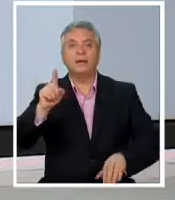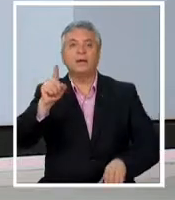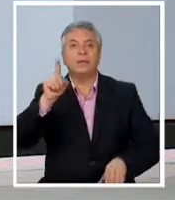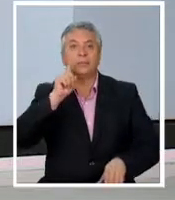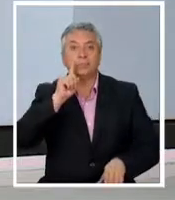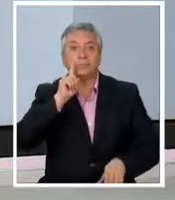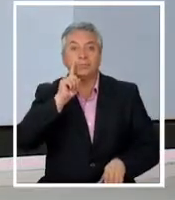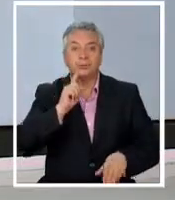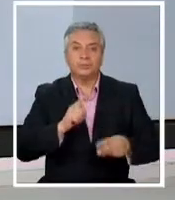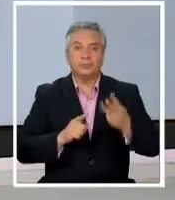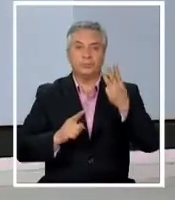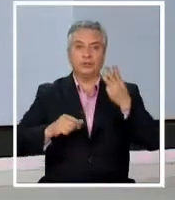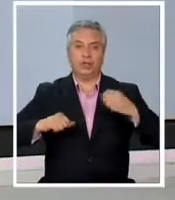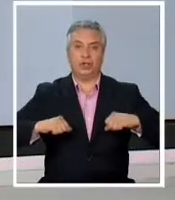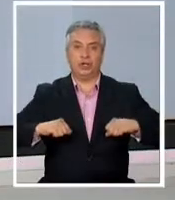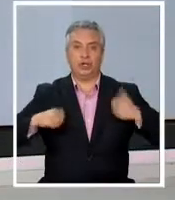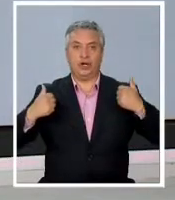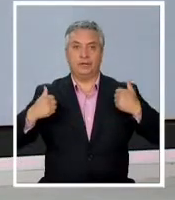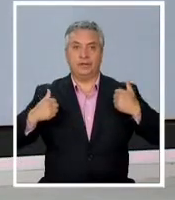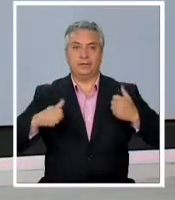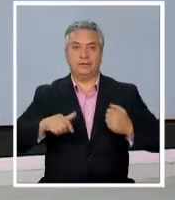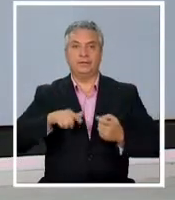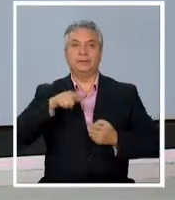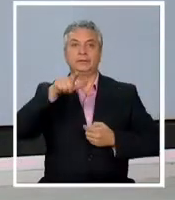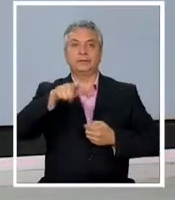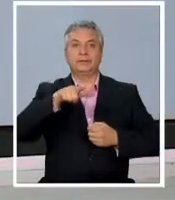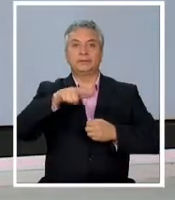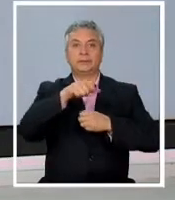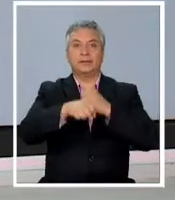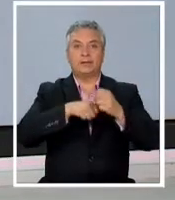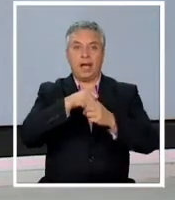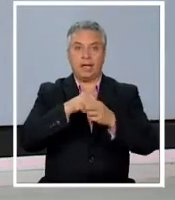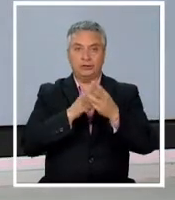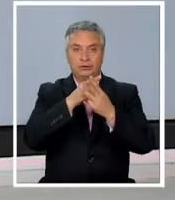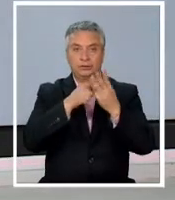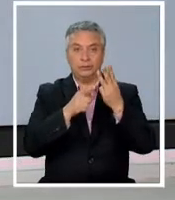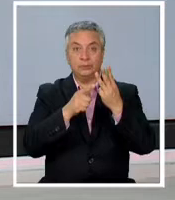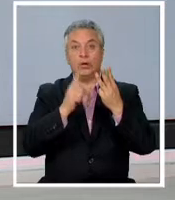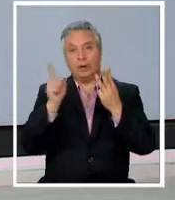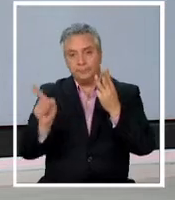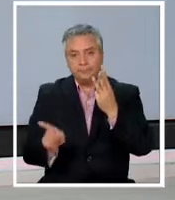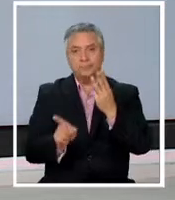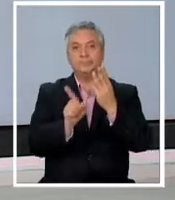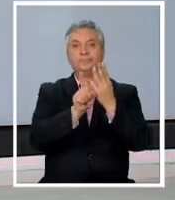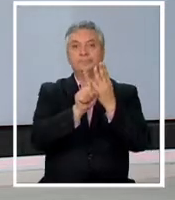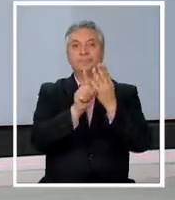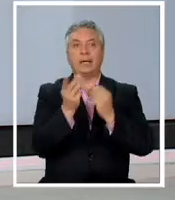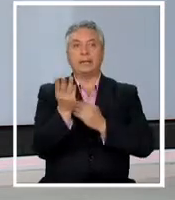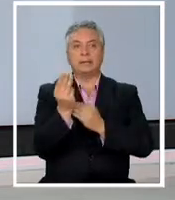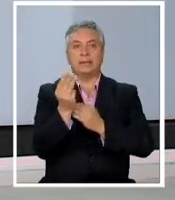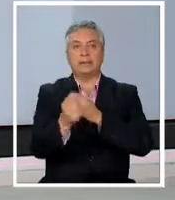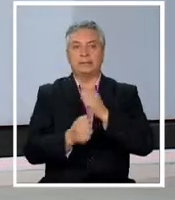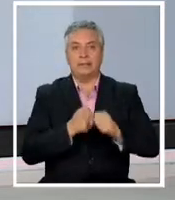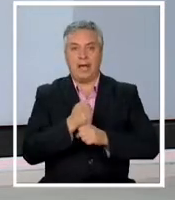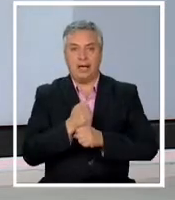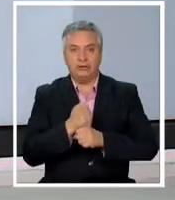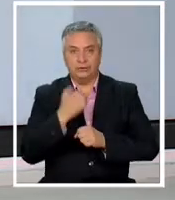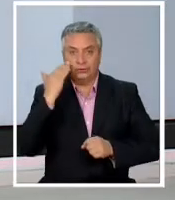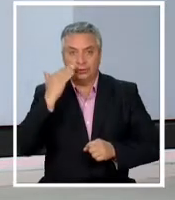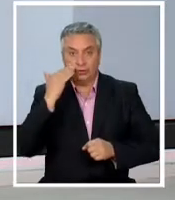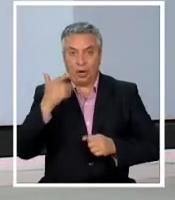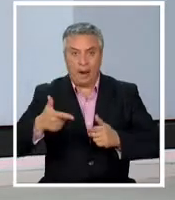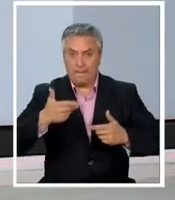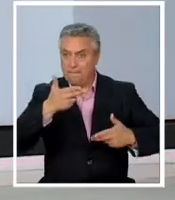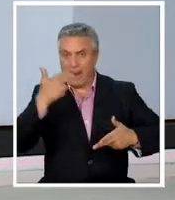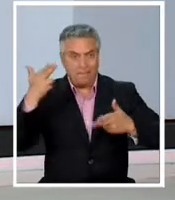nada menos que por tres adolescentes de 17 años acompañados de un niño de 13. En el hecho hubo disparos. Uno